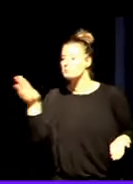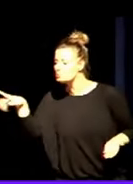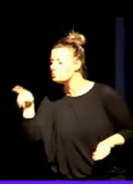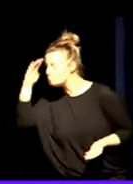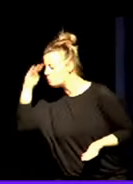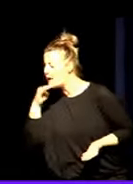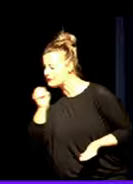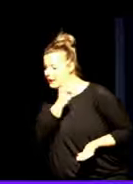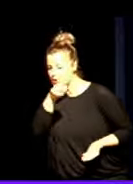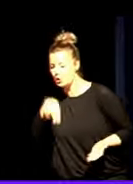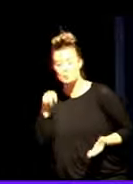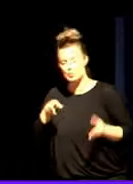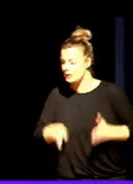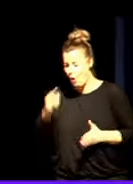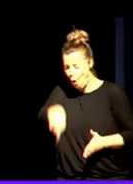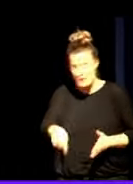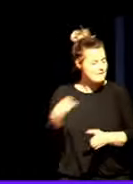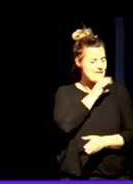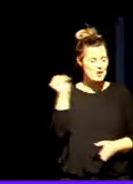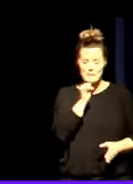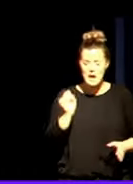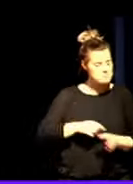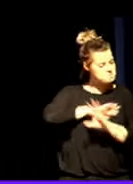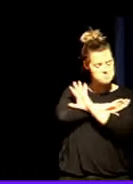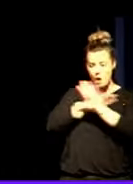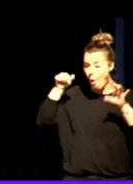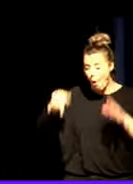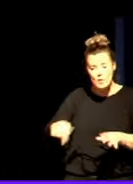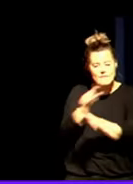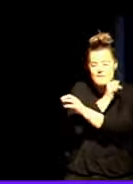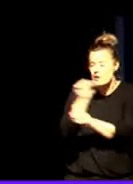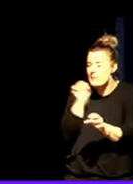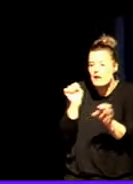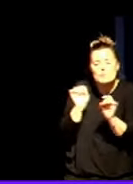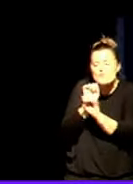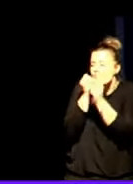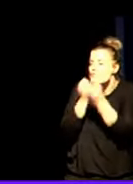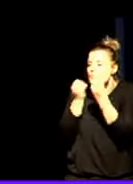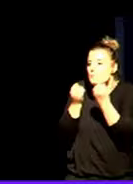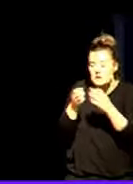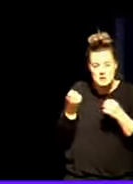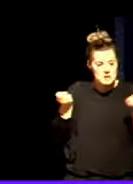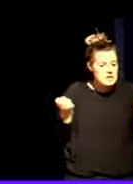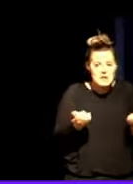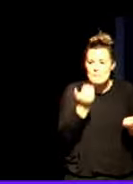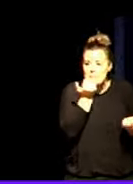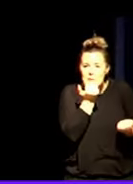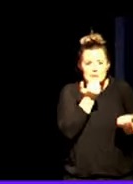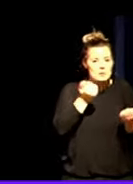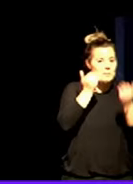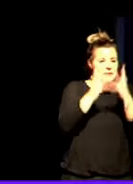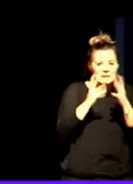tu hijo hoy fenomenal chapó a brillar en el patio en matemáticas en gimnasia en lo que queráis